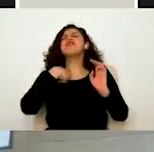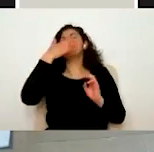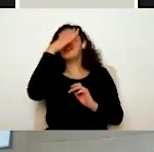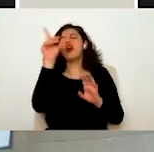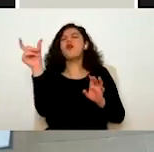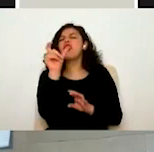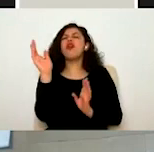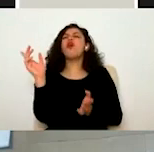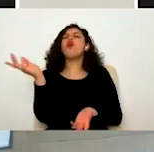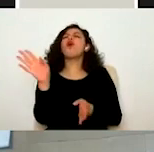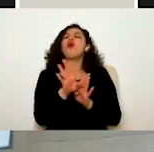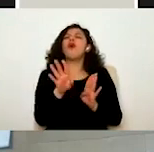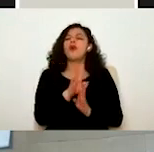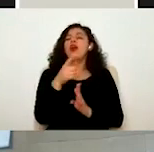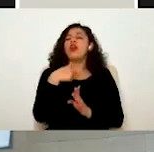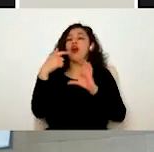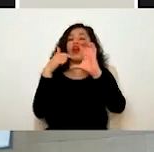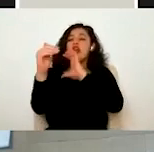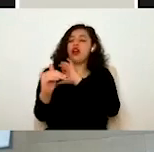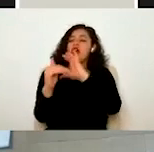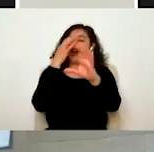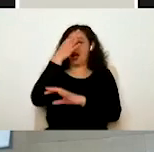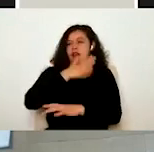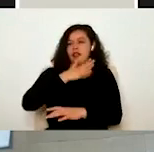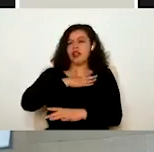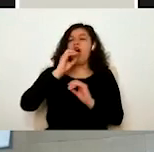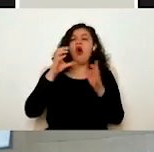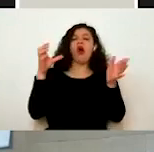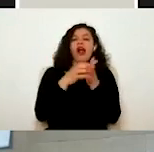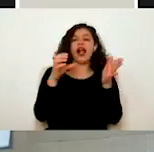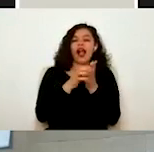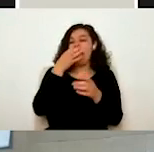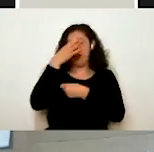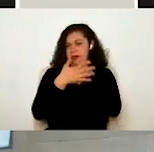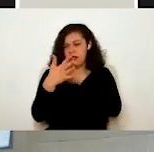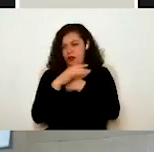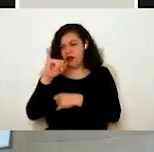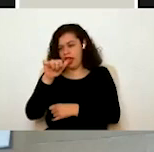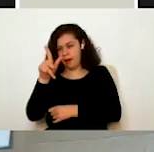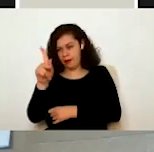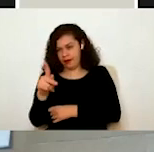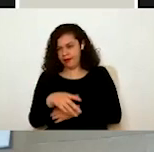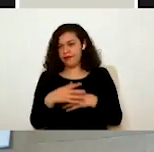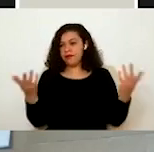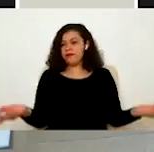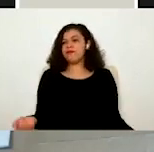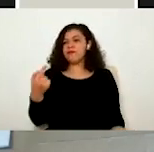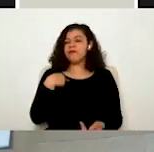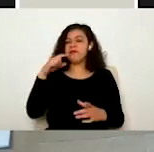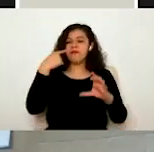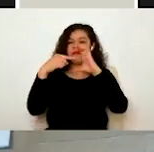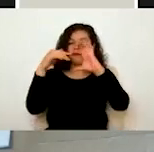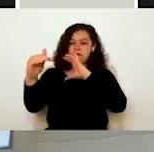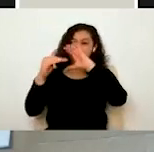que hacer es, bueno, esperar el correo electrónico o también venir al buzón de IAP, En este caso, voy a esperar a que me llegue el correo electrónico para